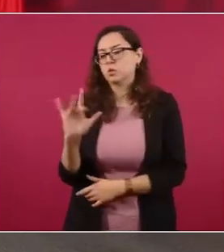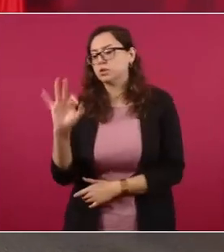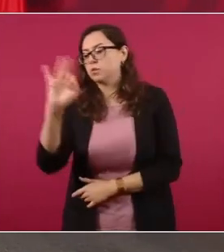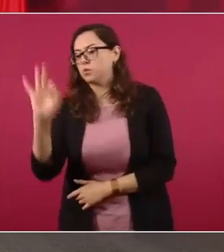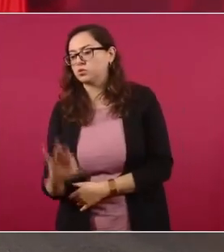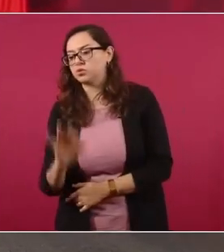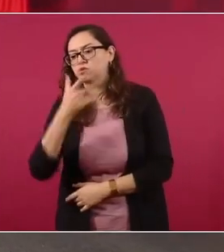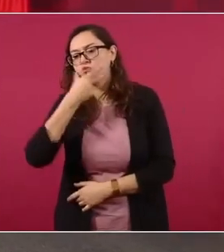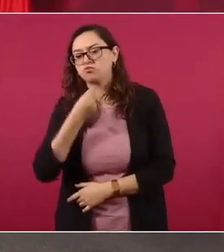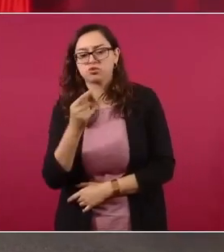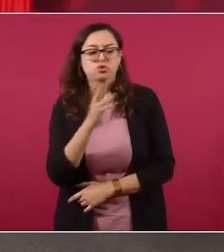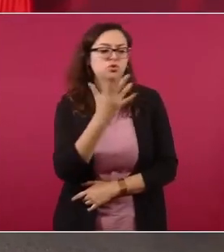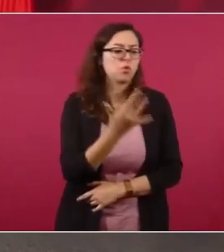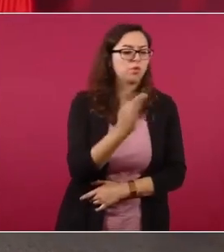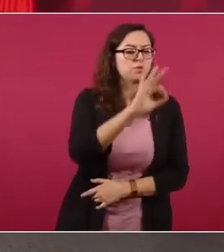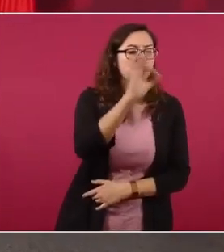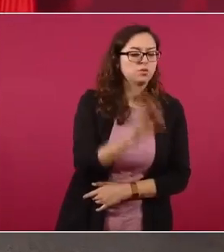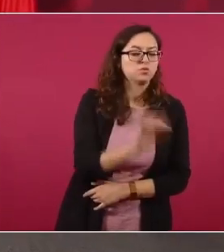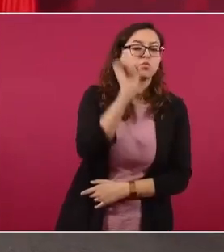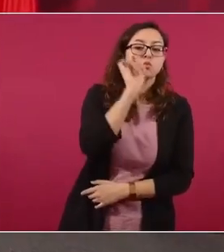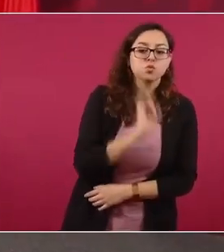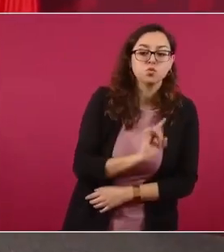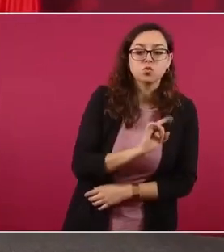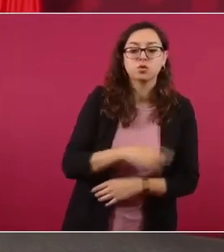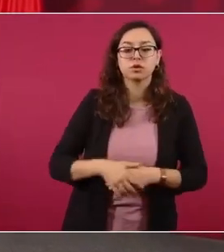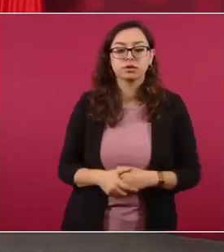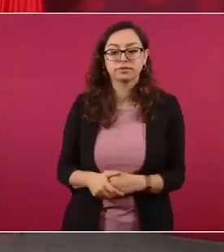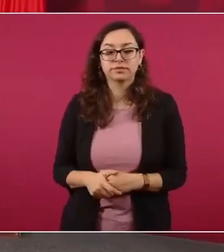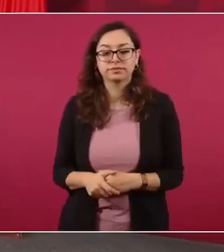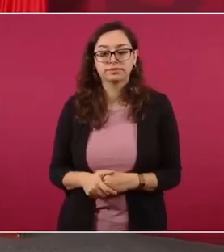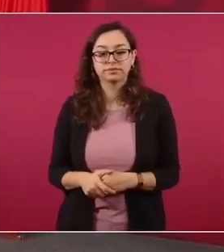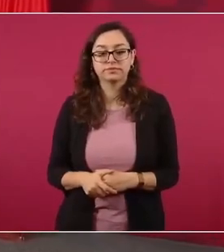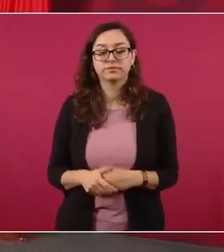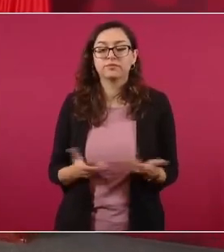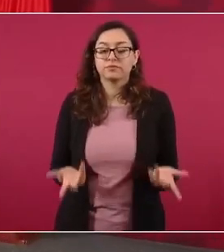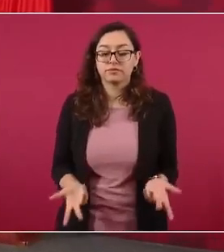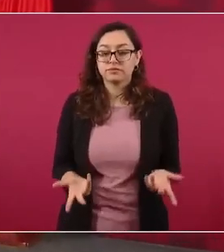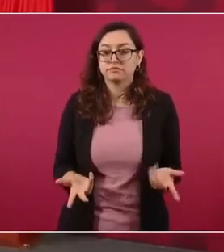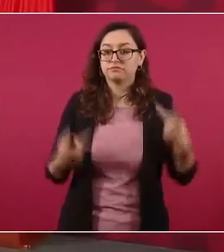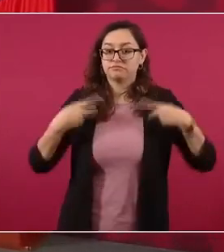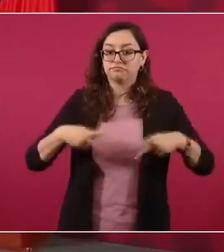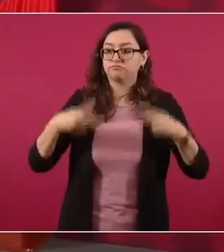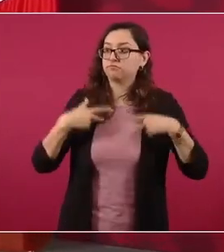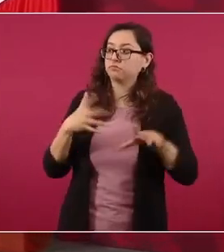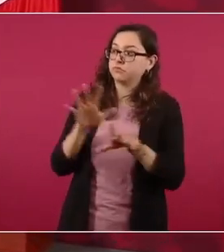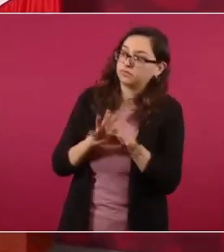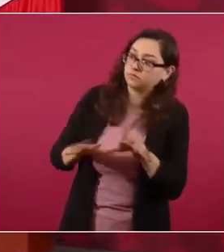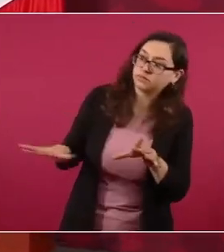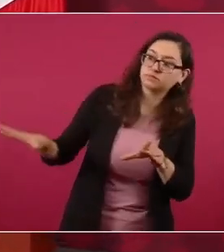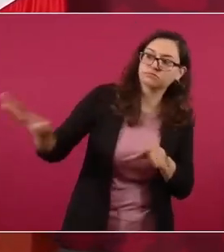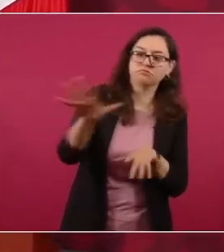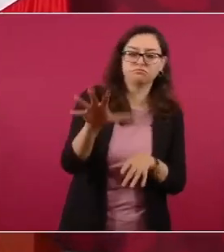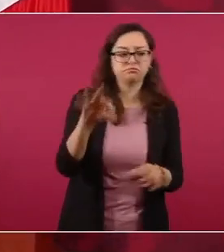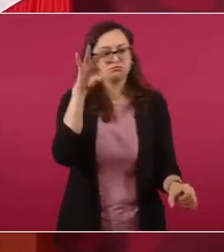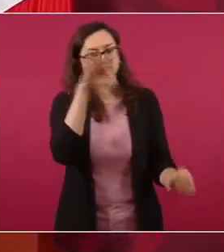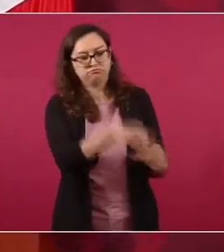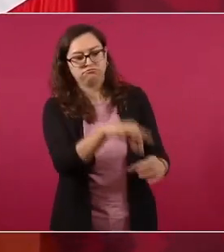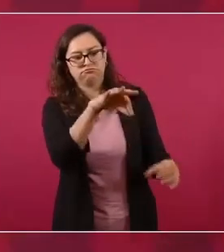el pueblo decida quién,